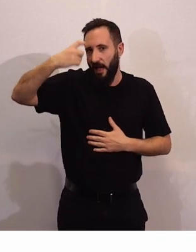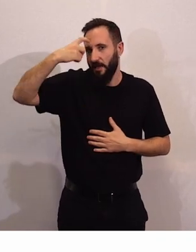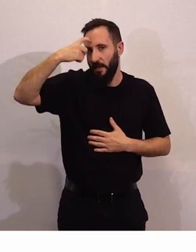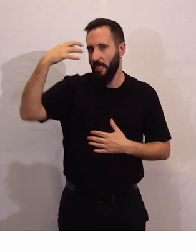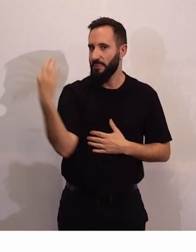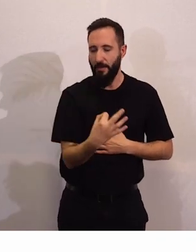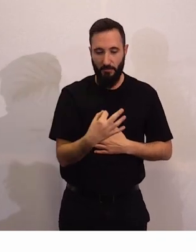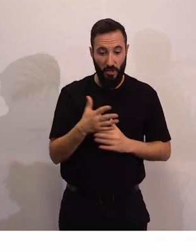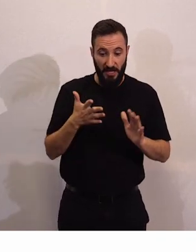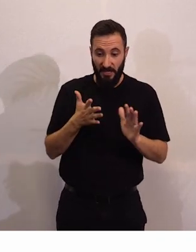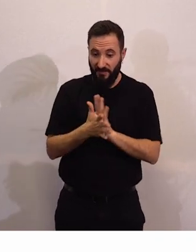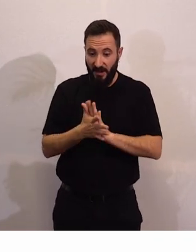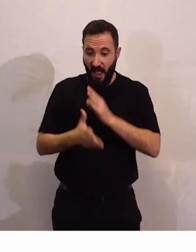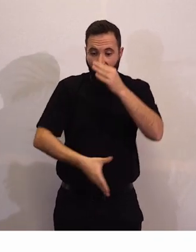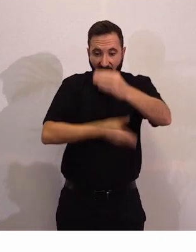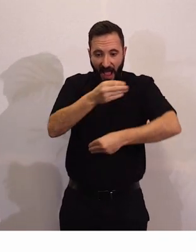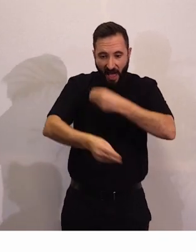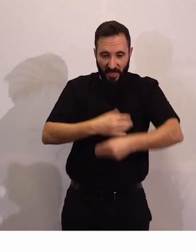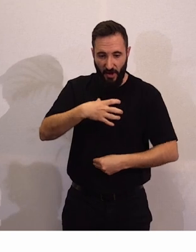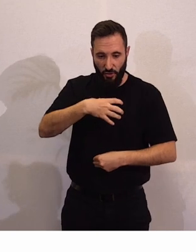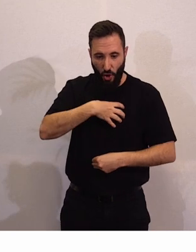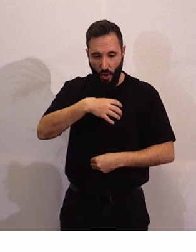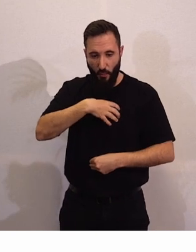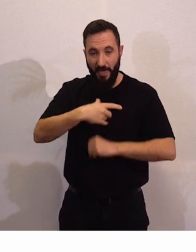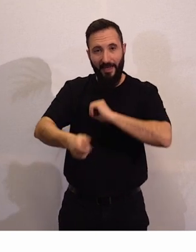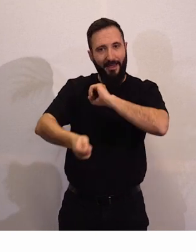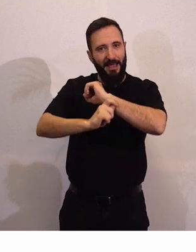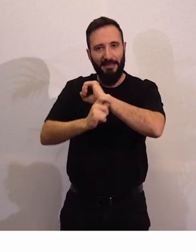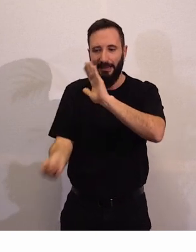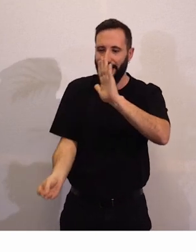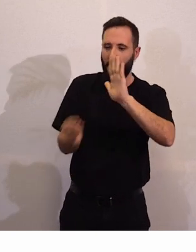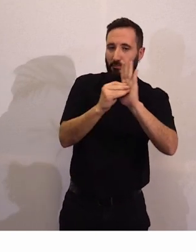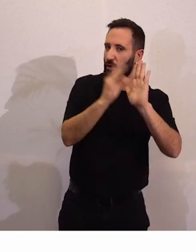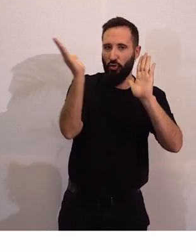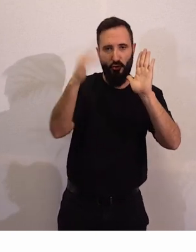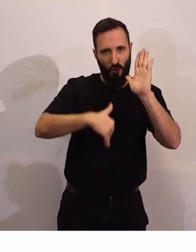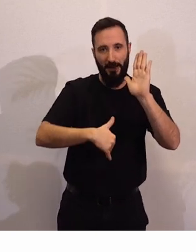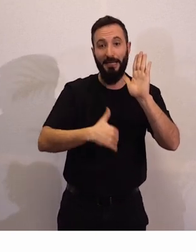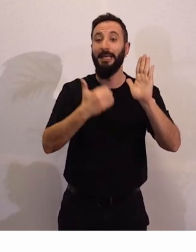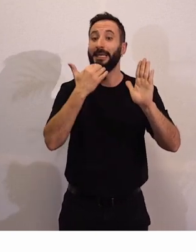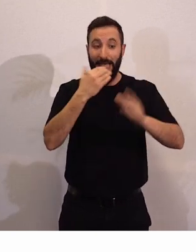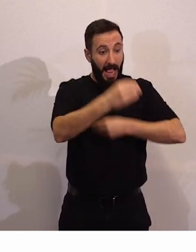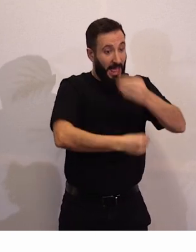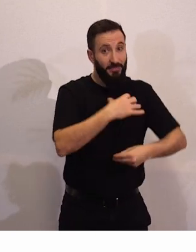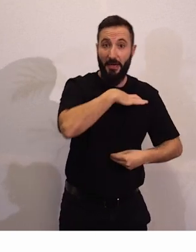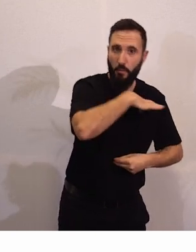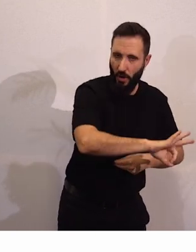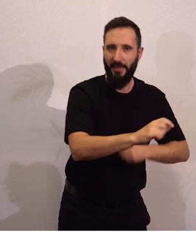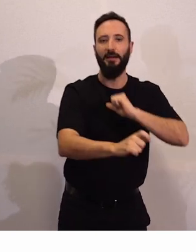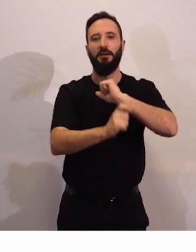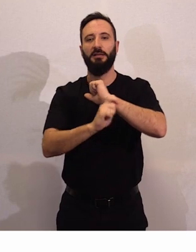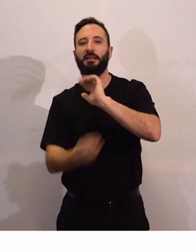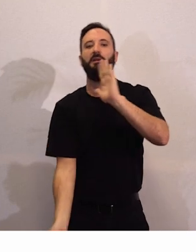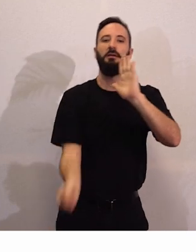que no se puede hacer no está en esa estrategia lo que sí se puede hacer sí está